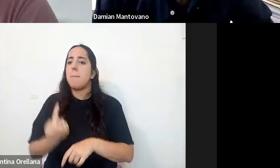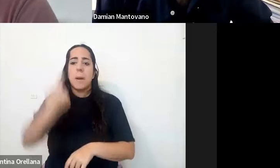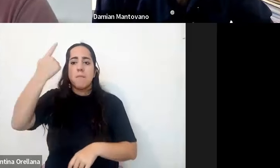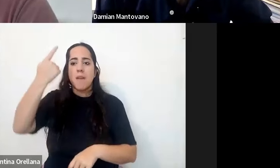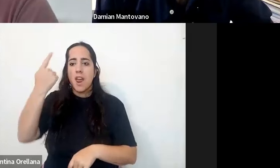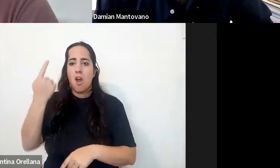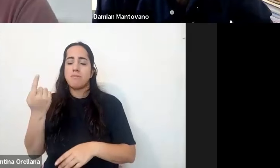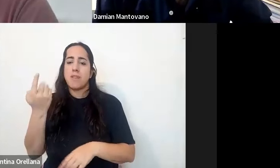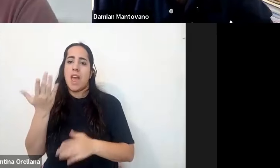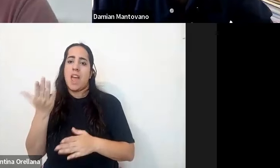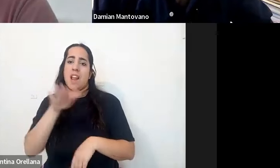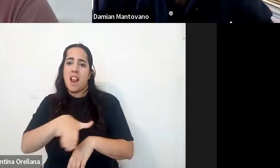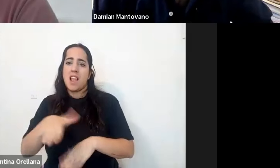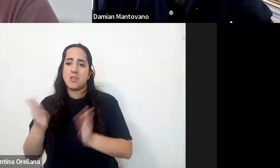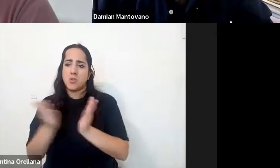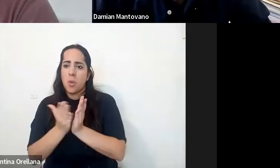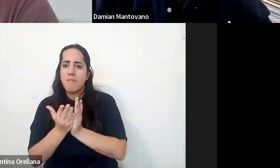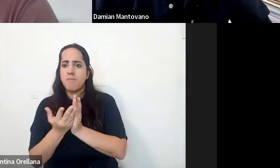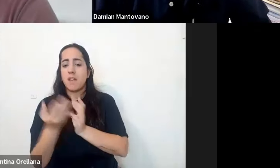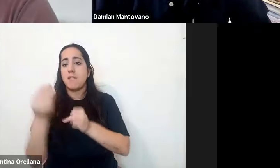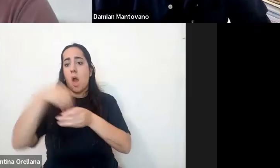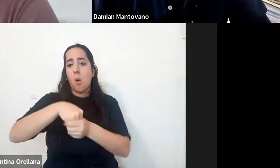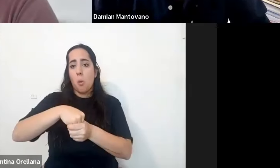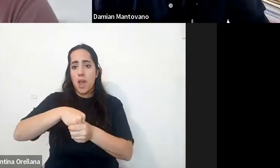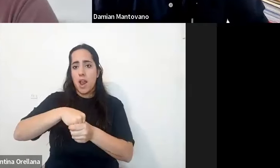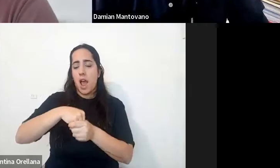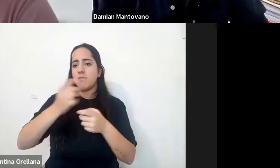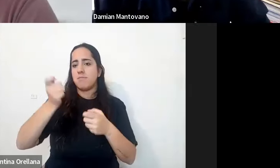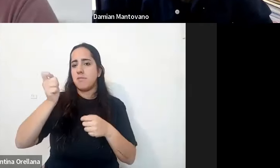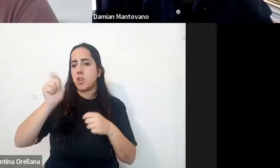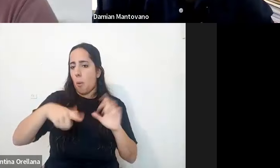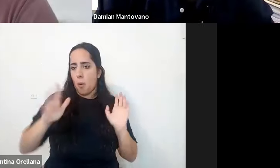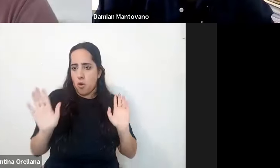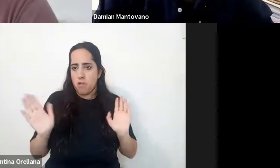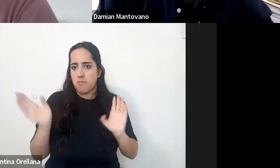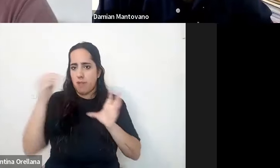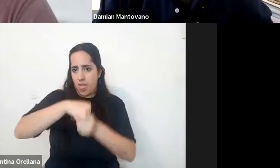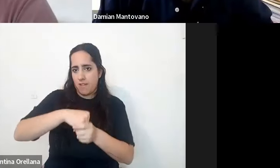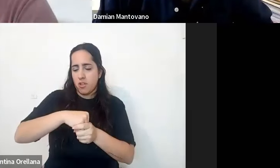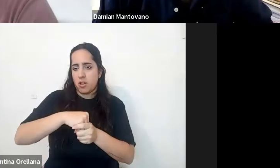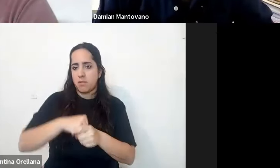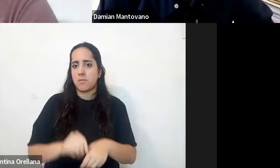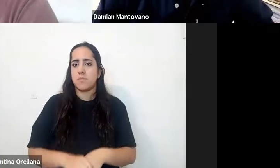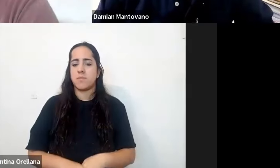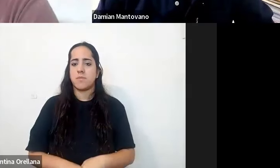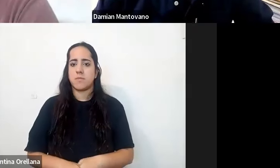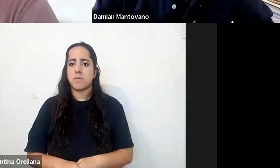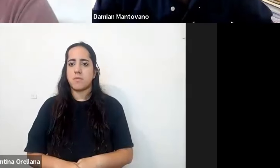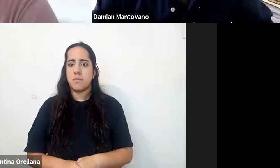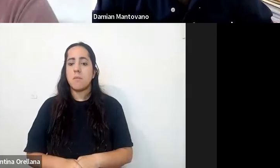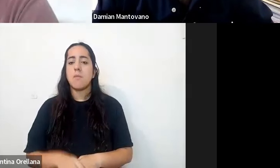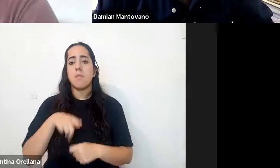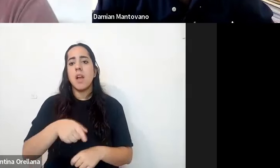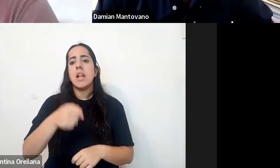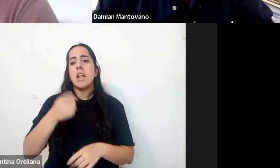y en primera instancia en la escuela ordinaria con la escuela regular o en la escuela común de gente como la denominemos y que la escuela